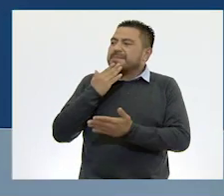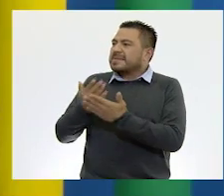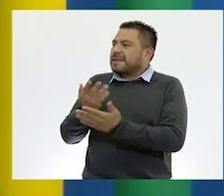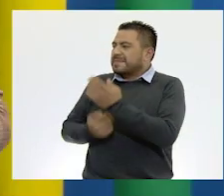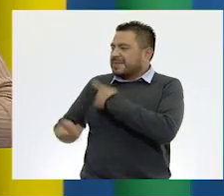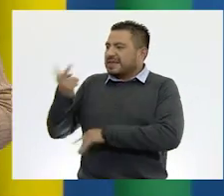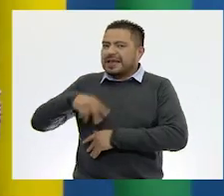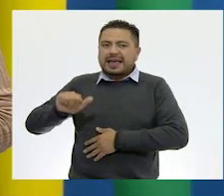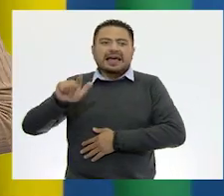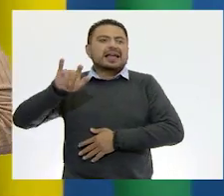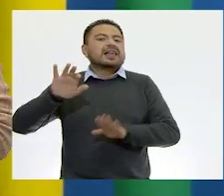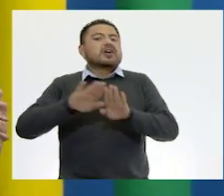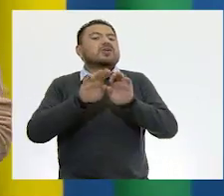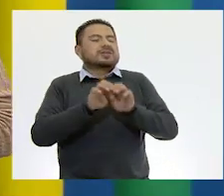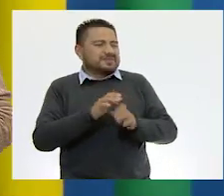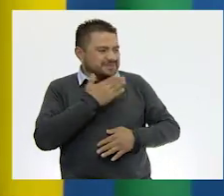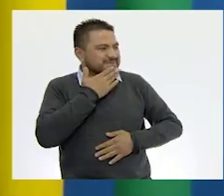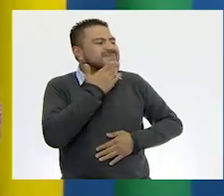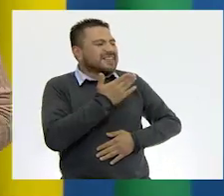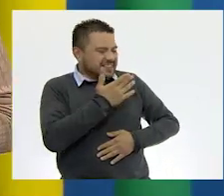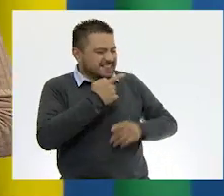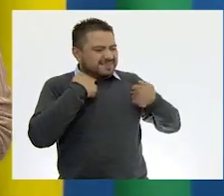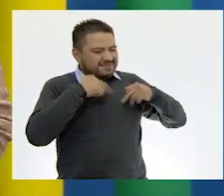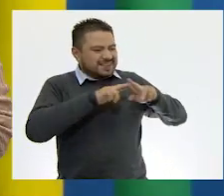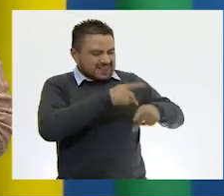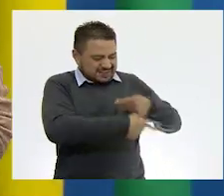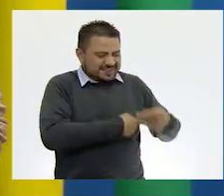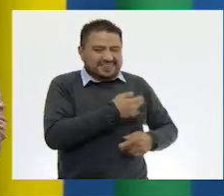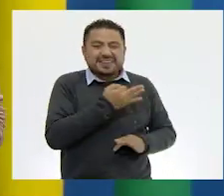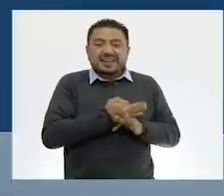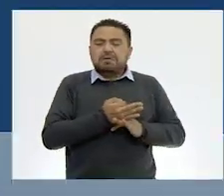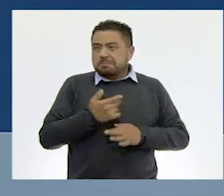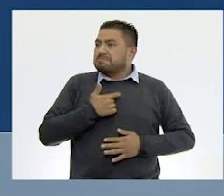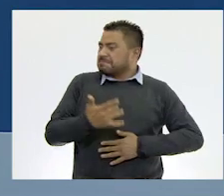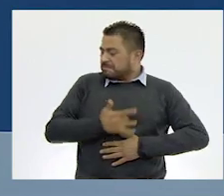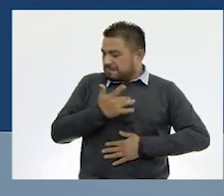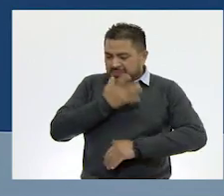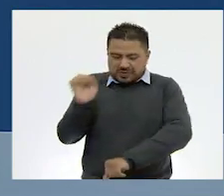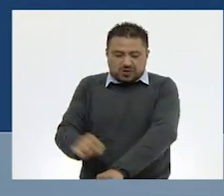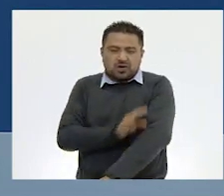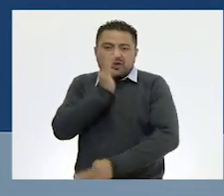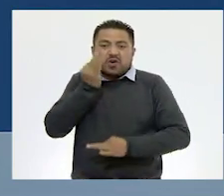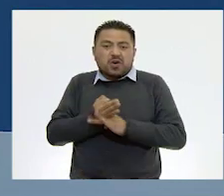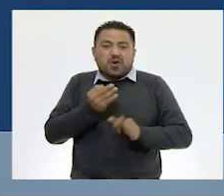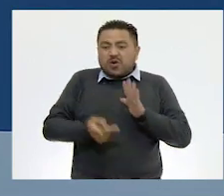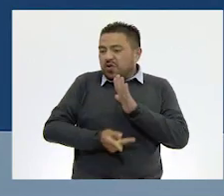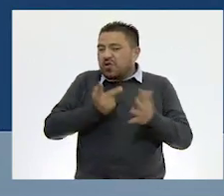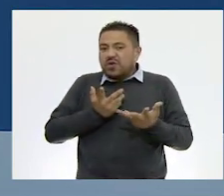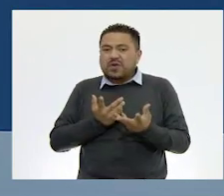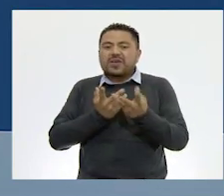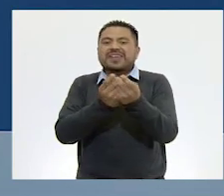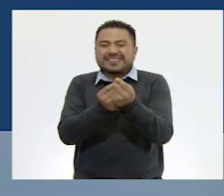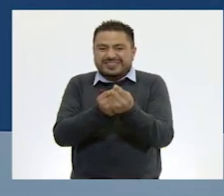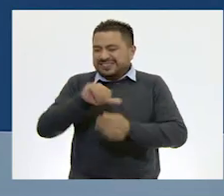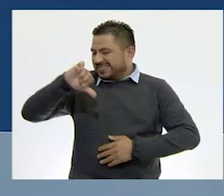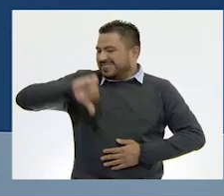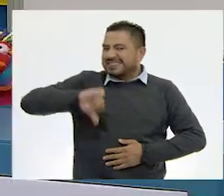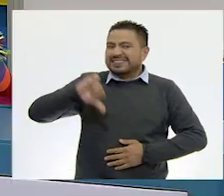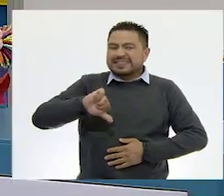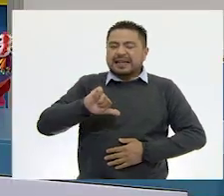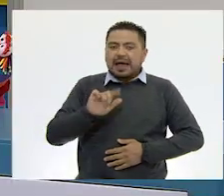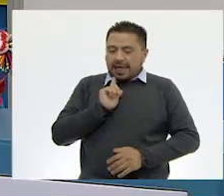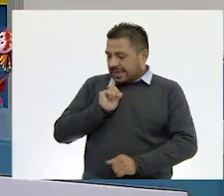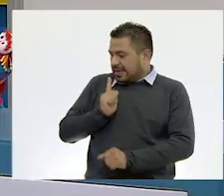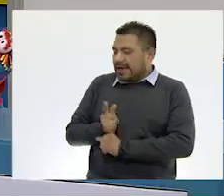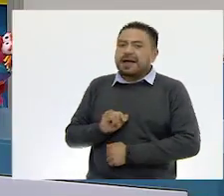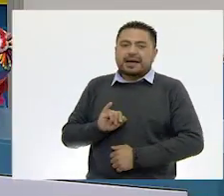están? ¡Muy bien! Muchas gracias maestra por preguntar. Sí, yo estoy muy emocionado de estar nuevamente aquí con ustedes. Sí, ya